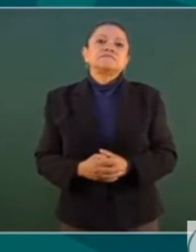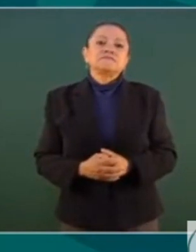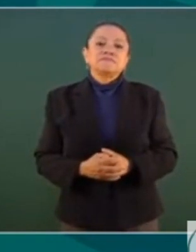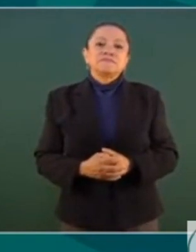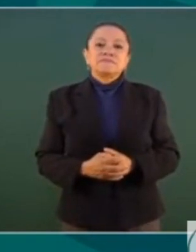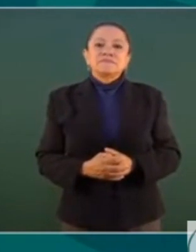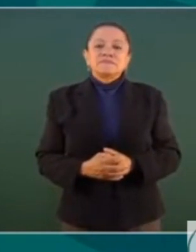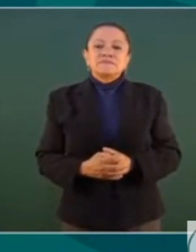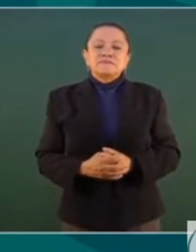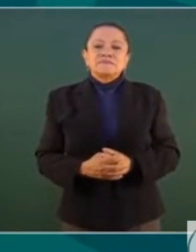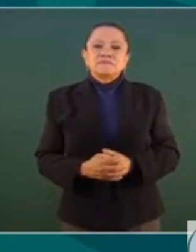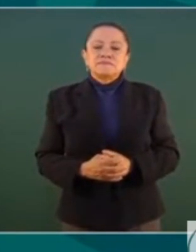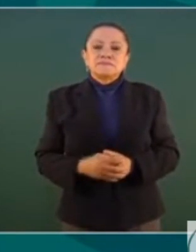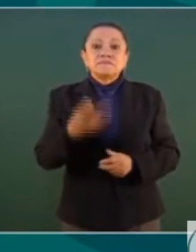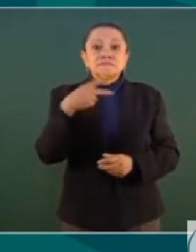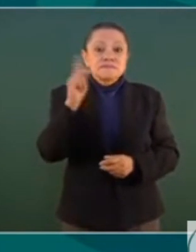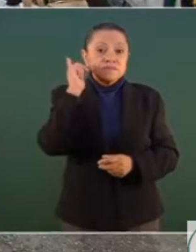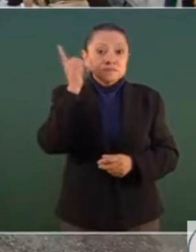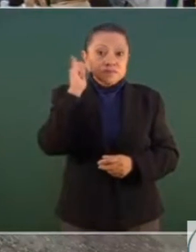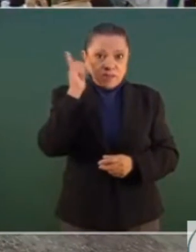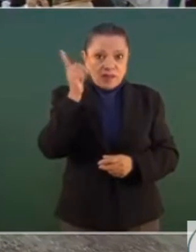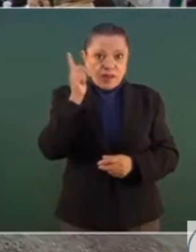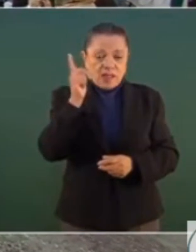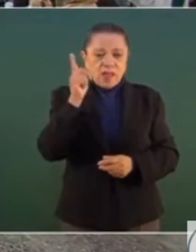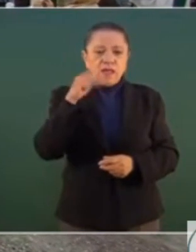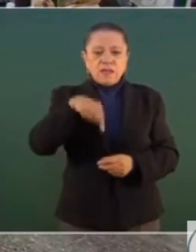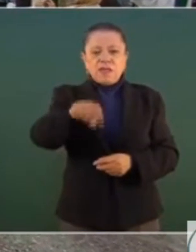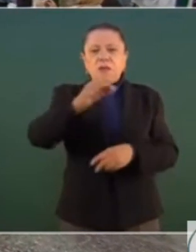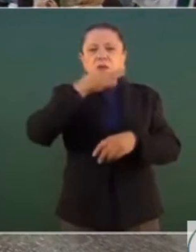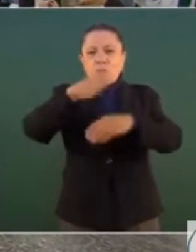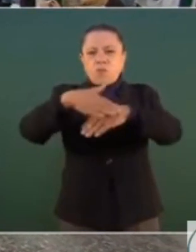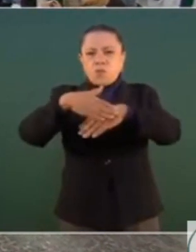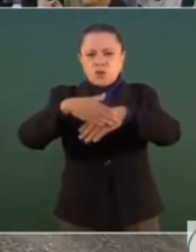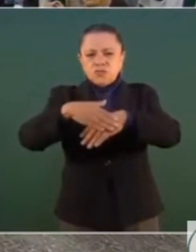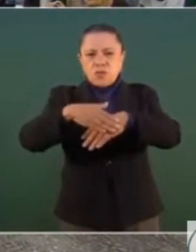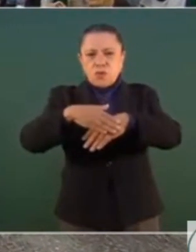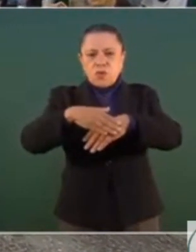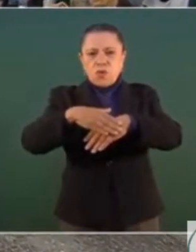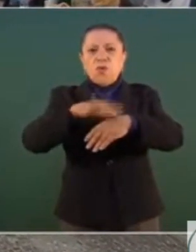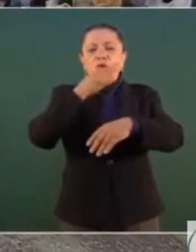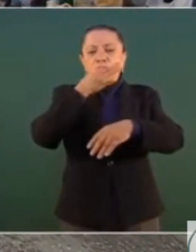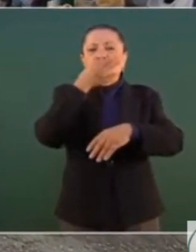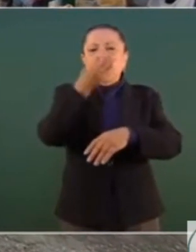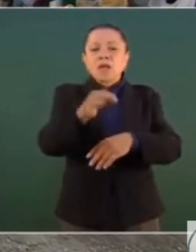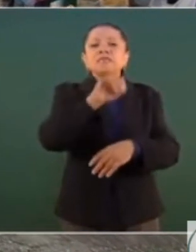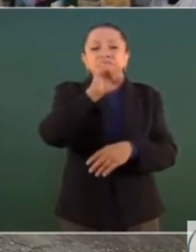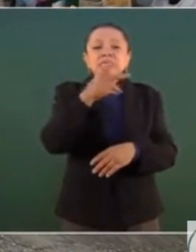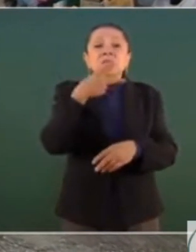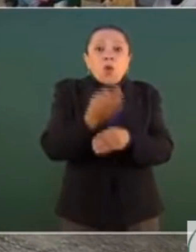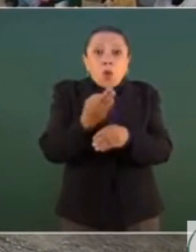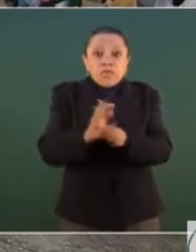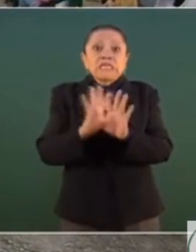Yo espero informarles, pero sí están trabajando las tres. que